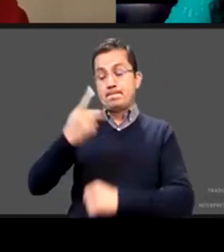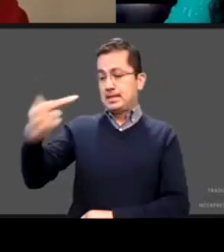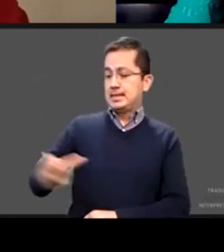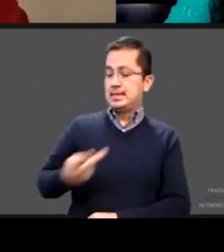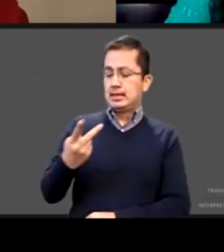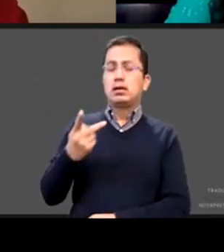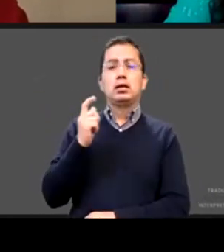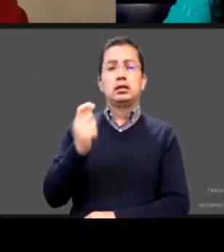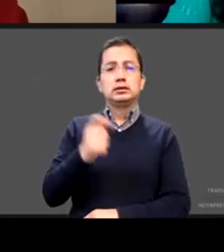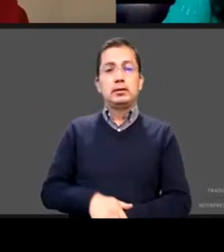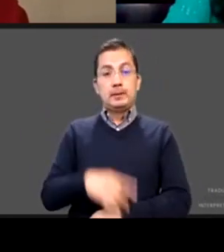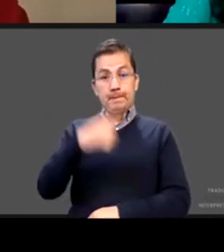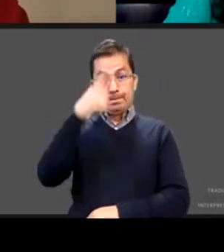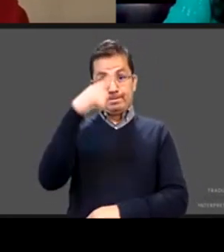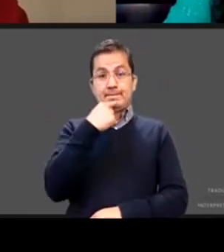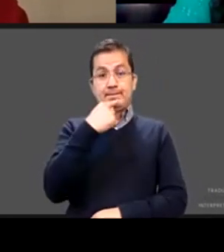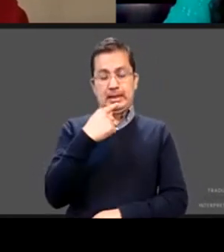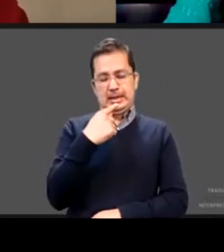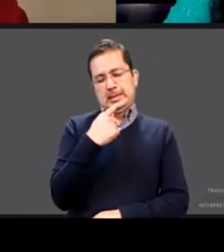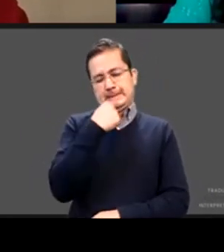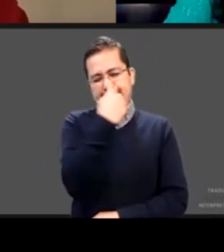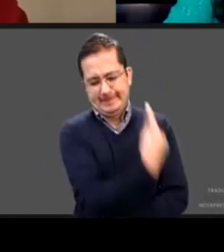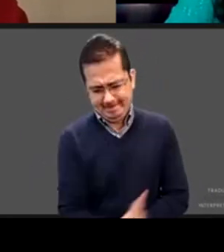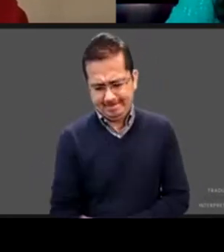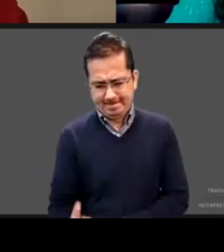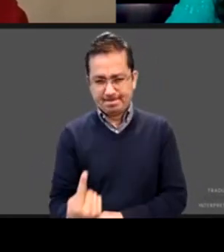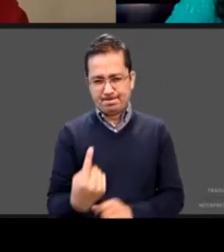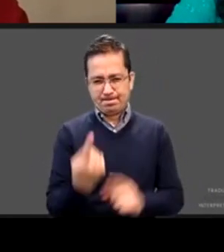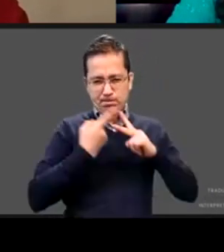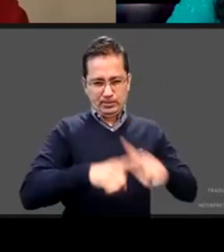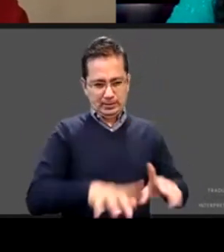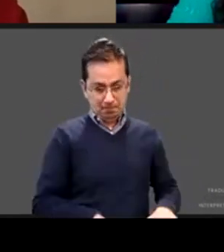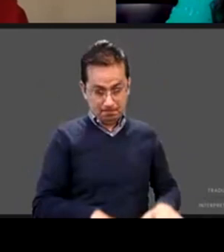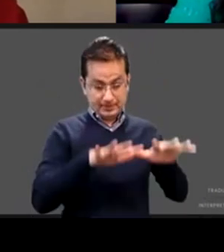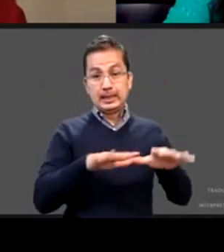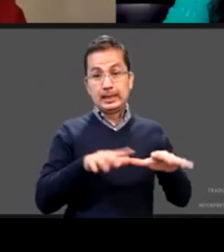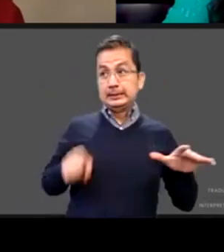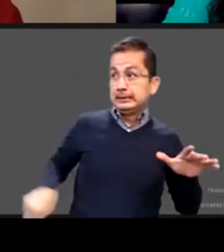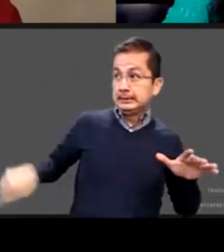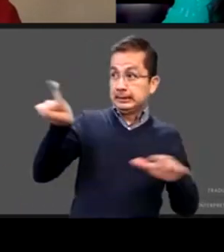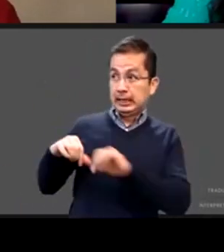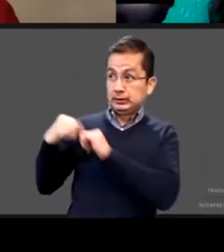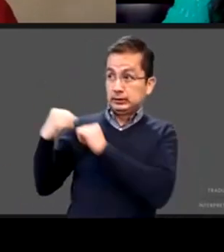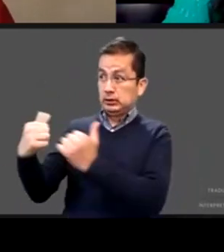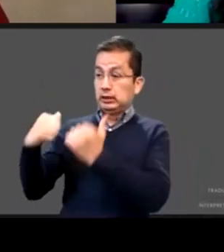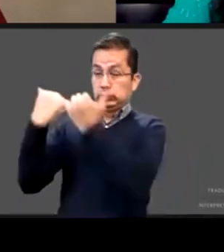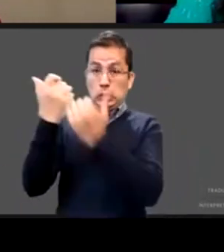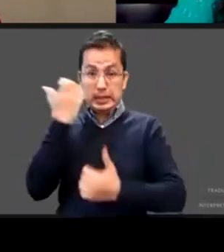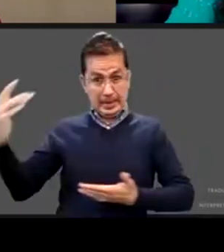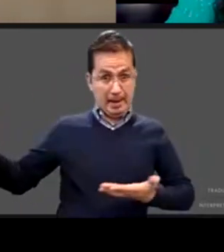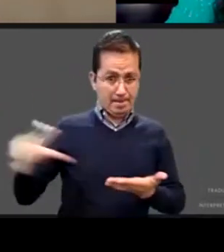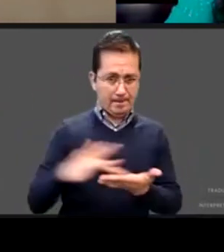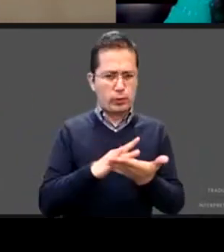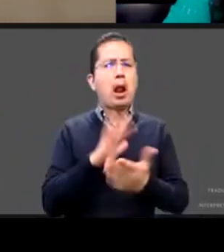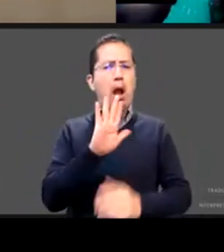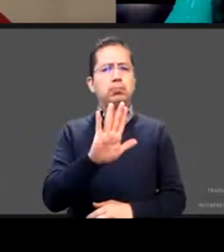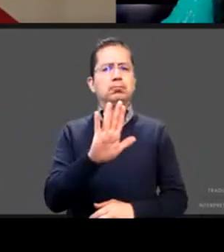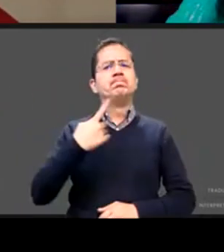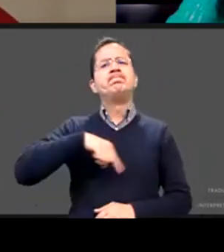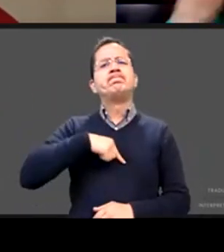primera infancia desde la sociedad civil pues les invitamos a a a a a todas las organizaciones de la sociedad civil que